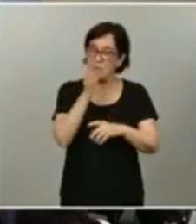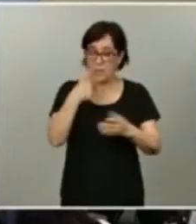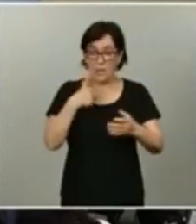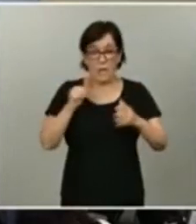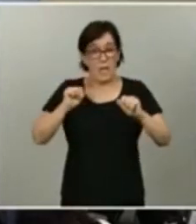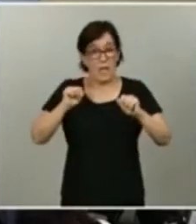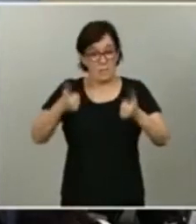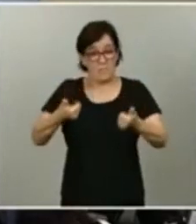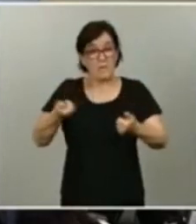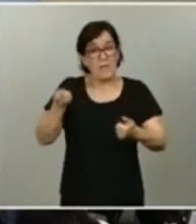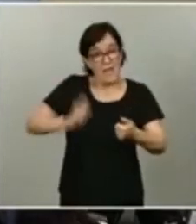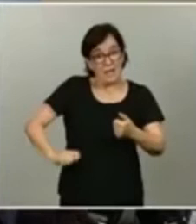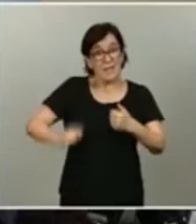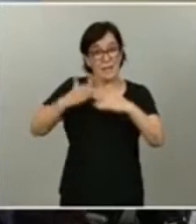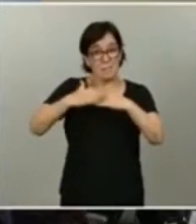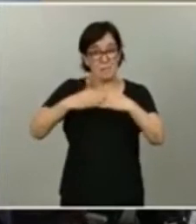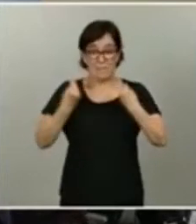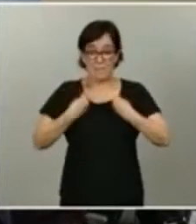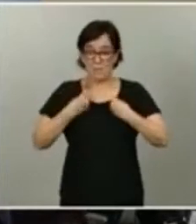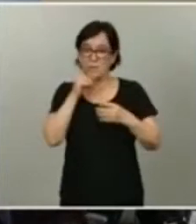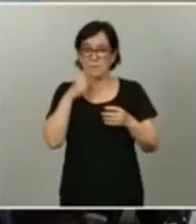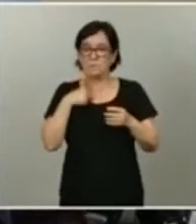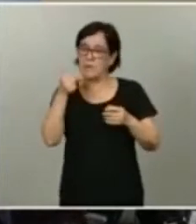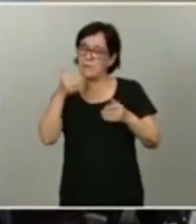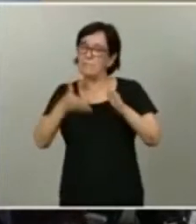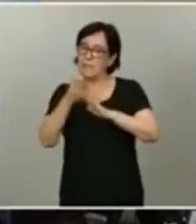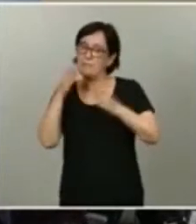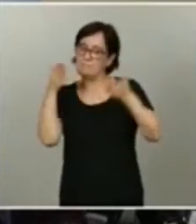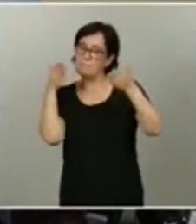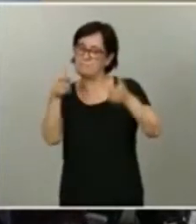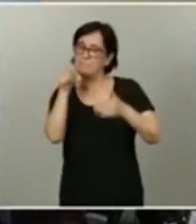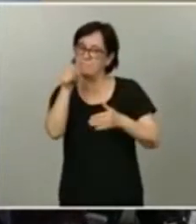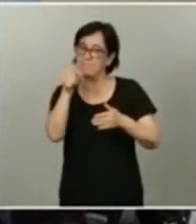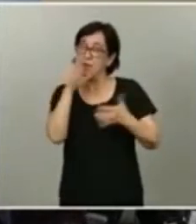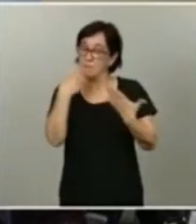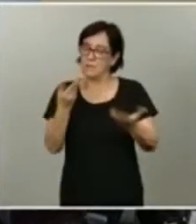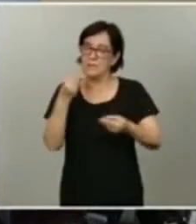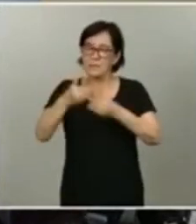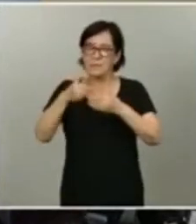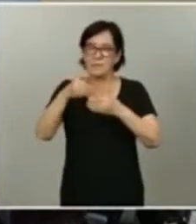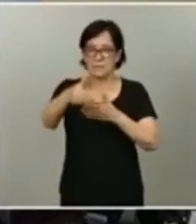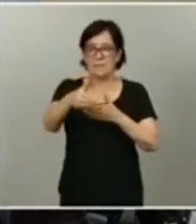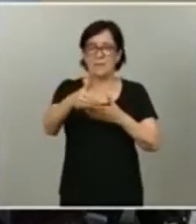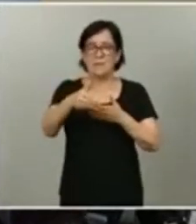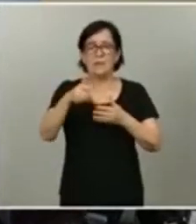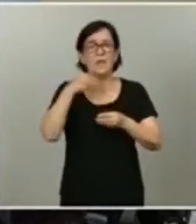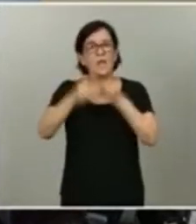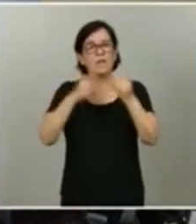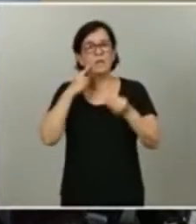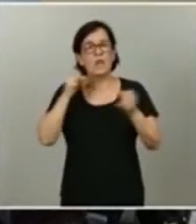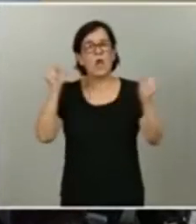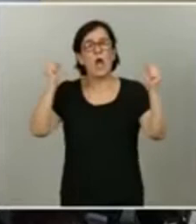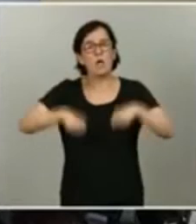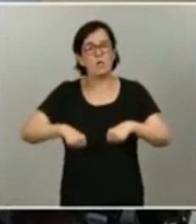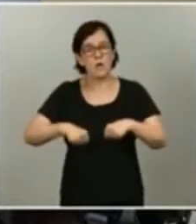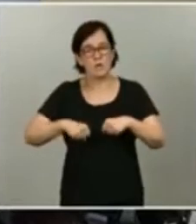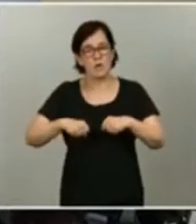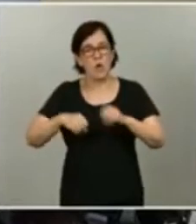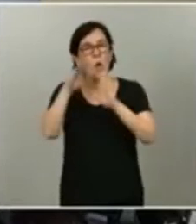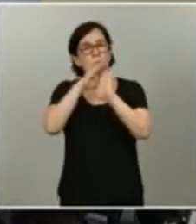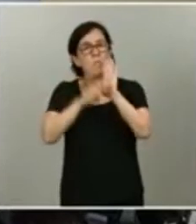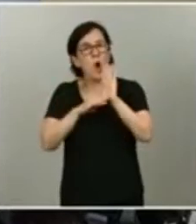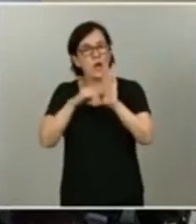vital apunta en esa dirección con la que este Ejecutivo hizo su acuerdo programático de trabajar